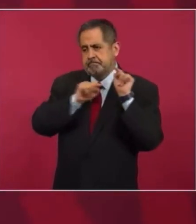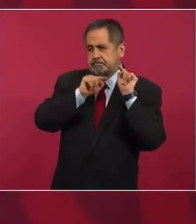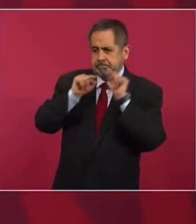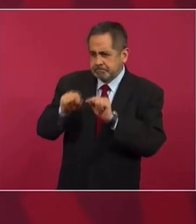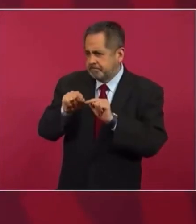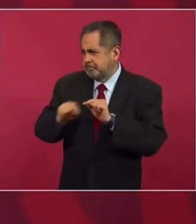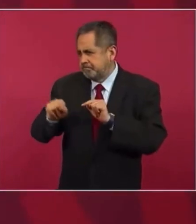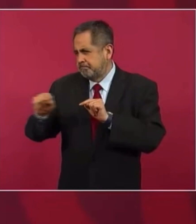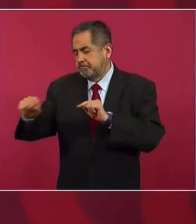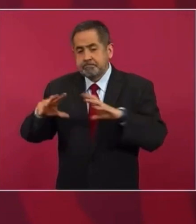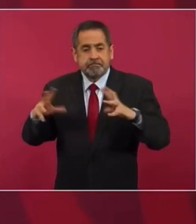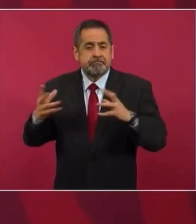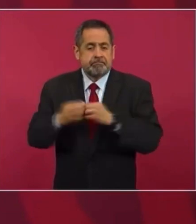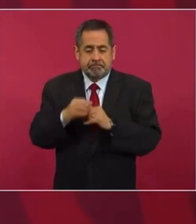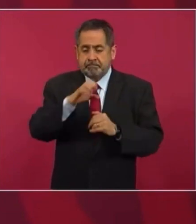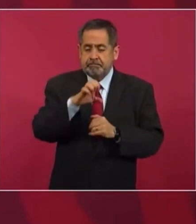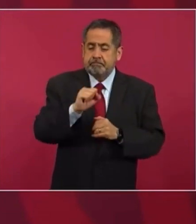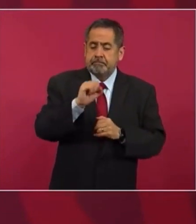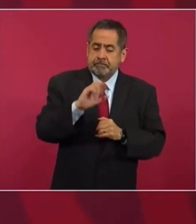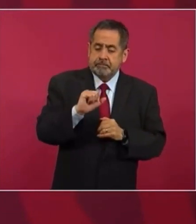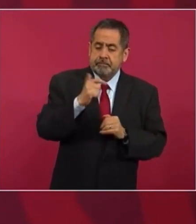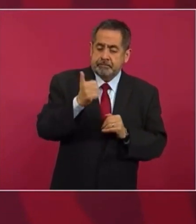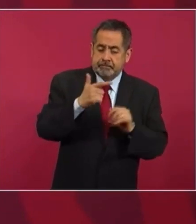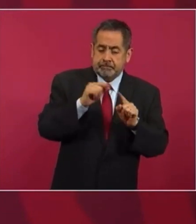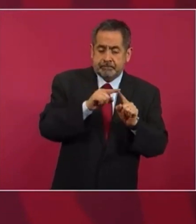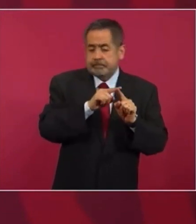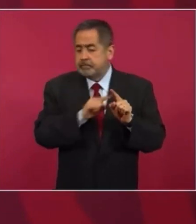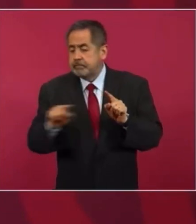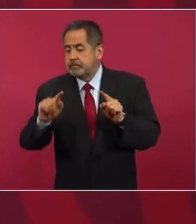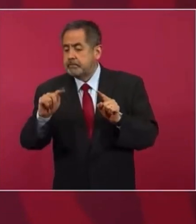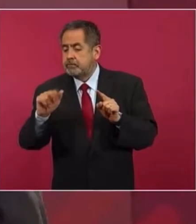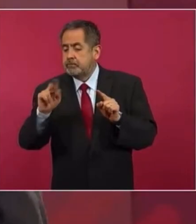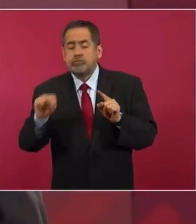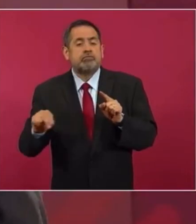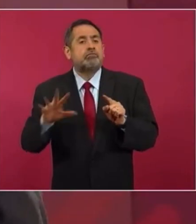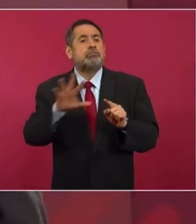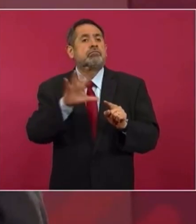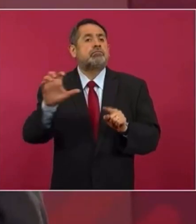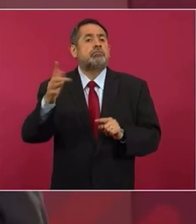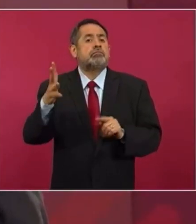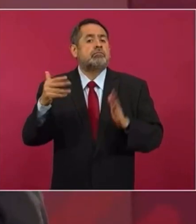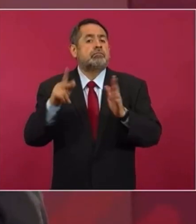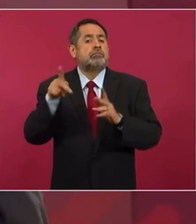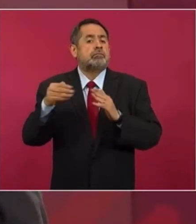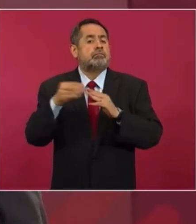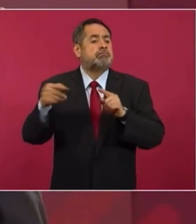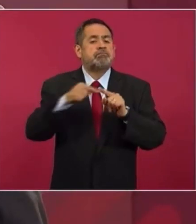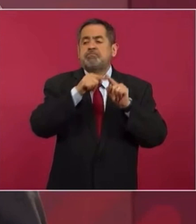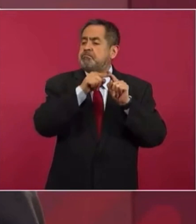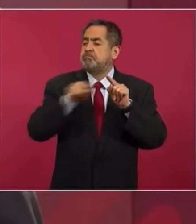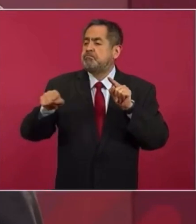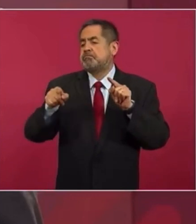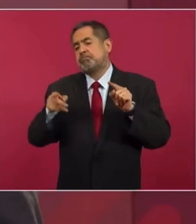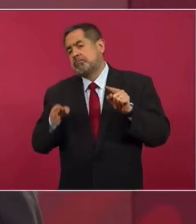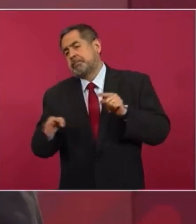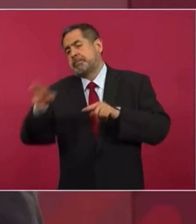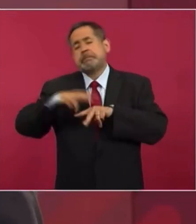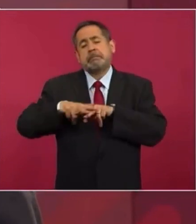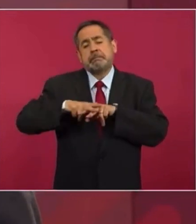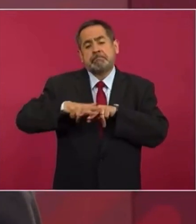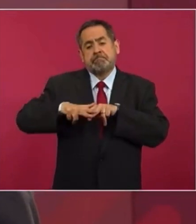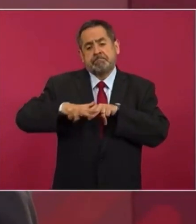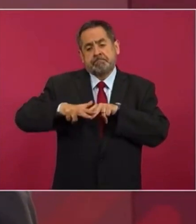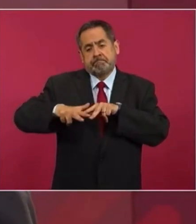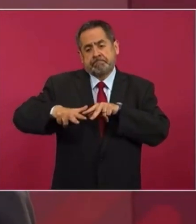550 kilómetros de vía férrea.